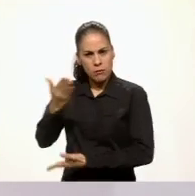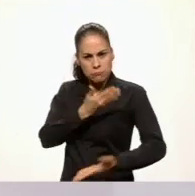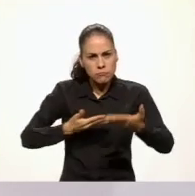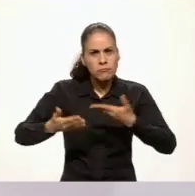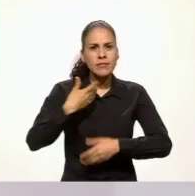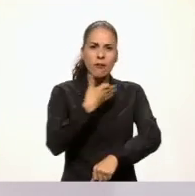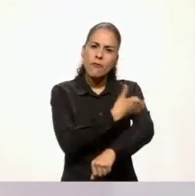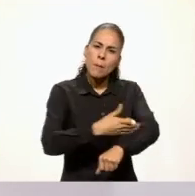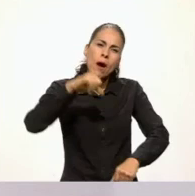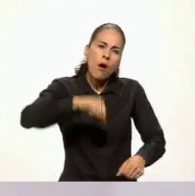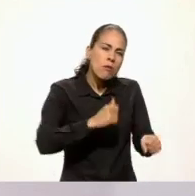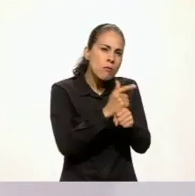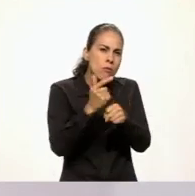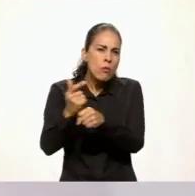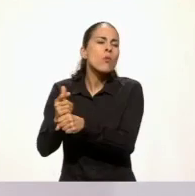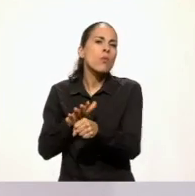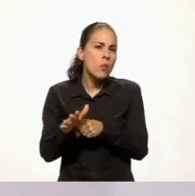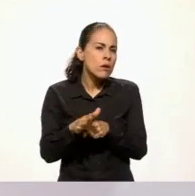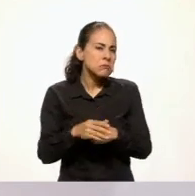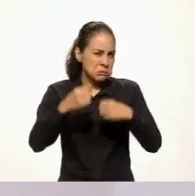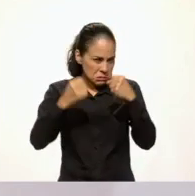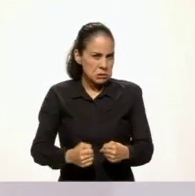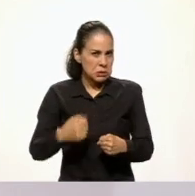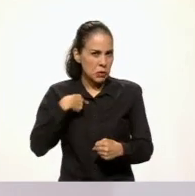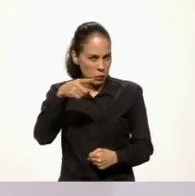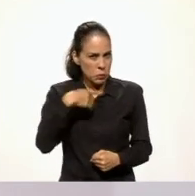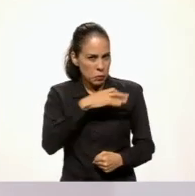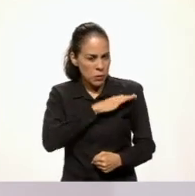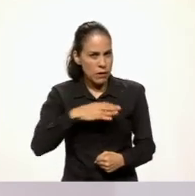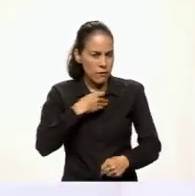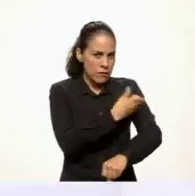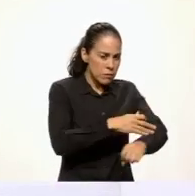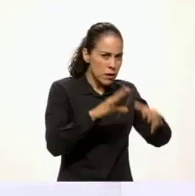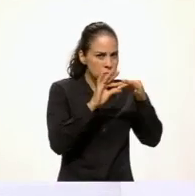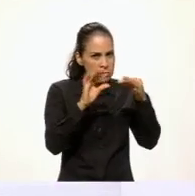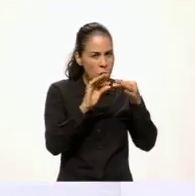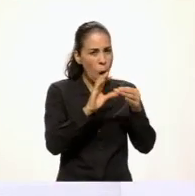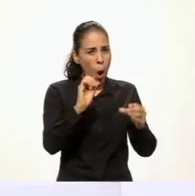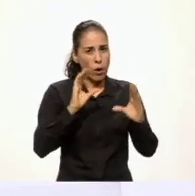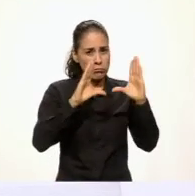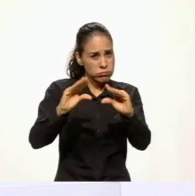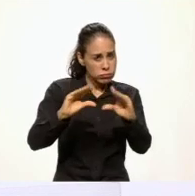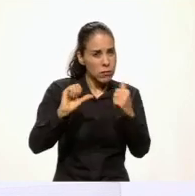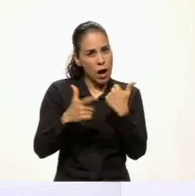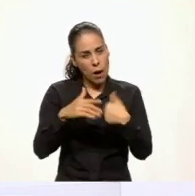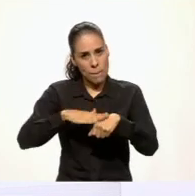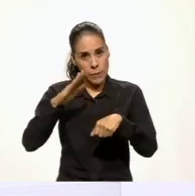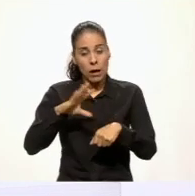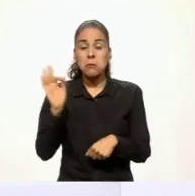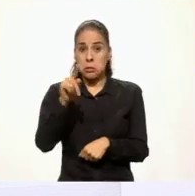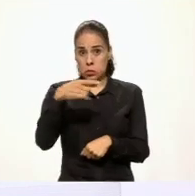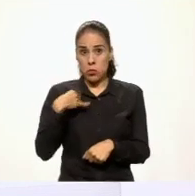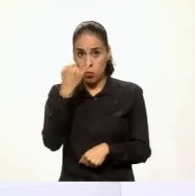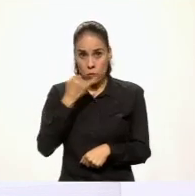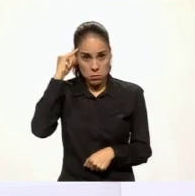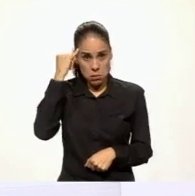descubrimientos de hoy. Seguro podrán decirte o enseñarte algo más. Si tienes la fortuna de hablar una lengua